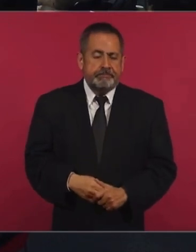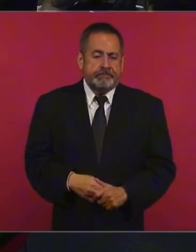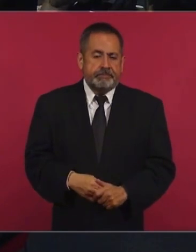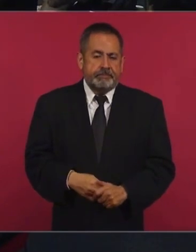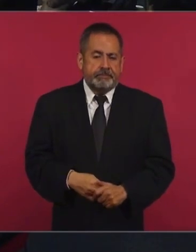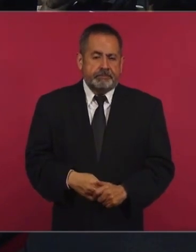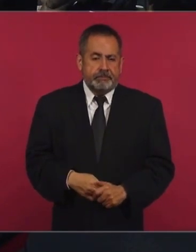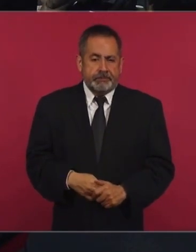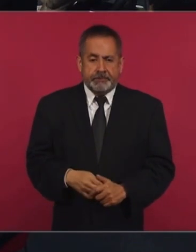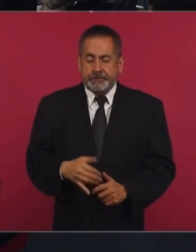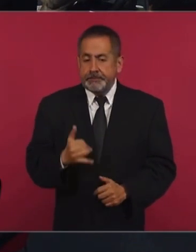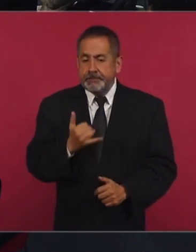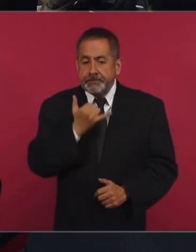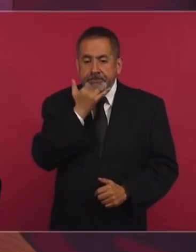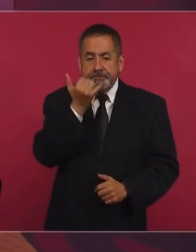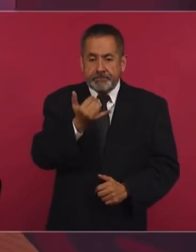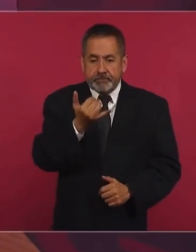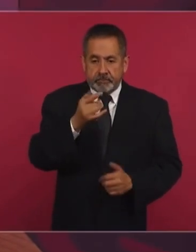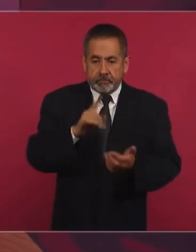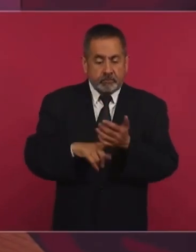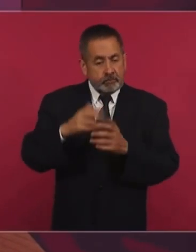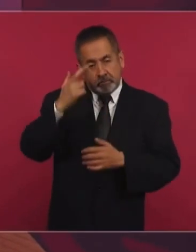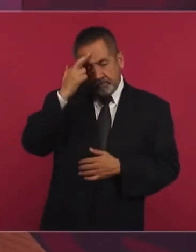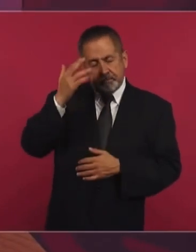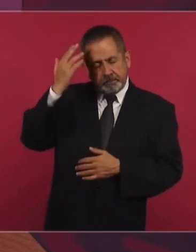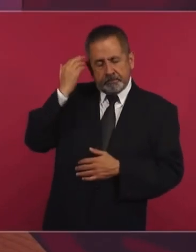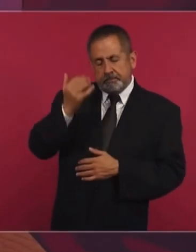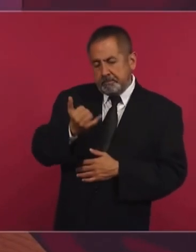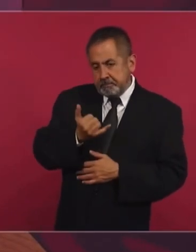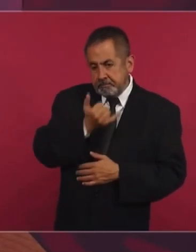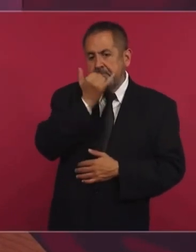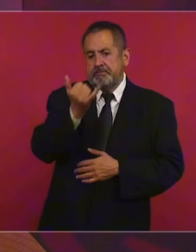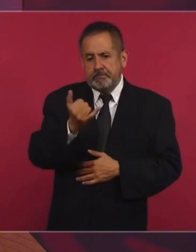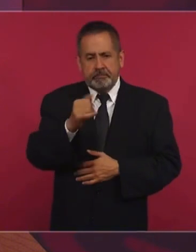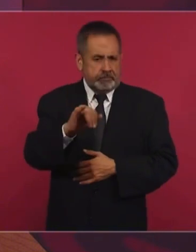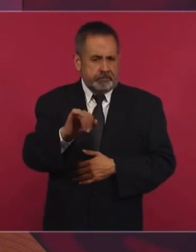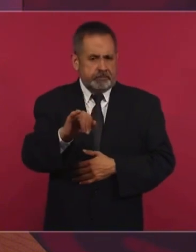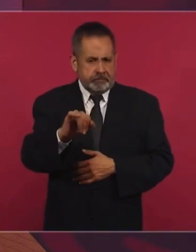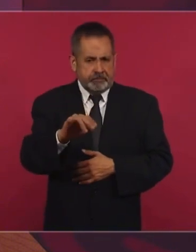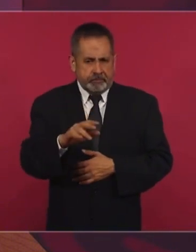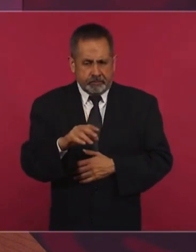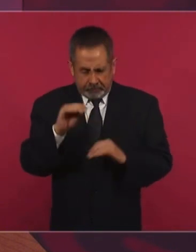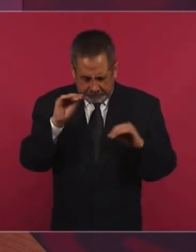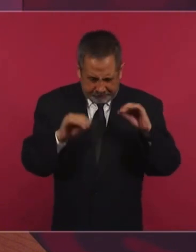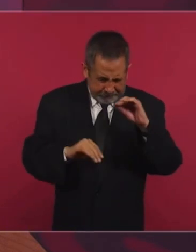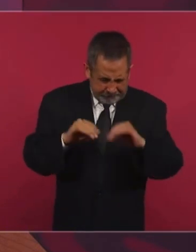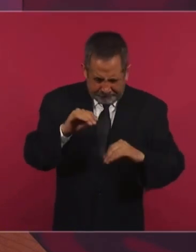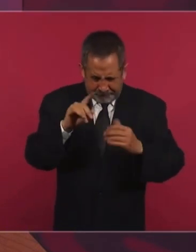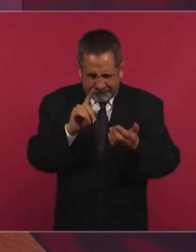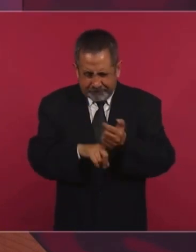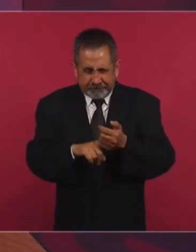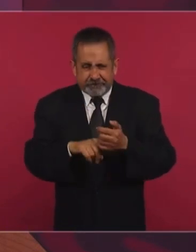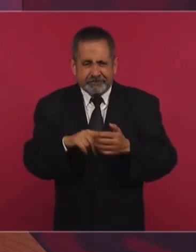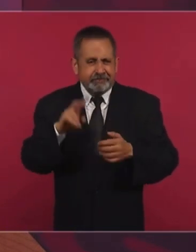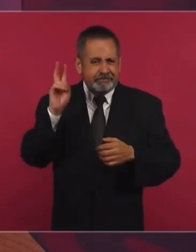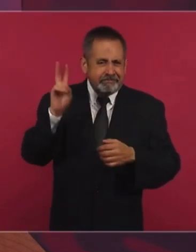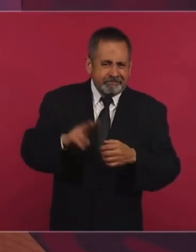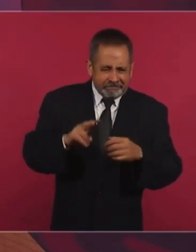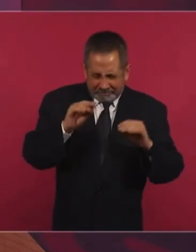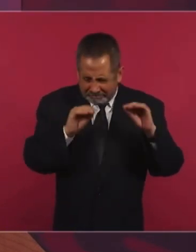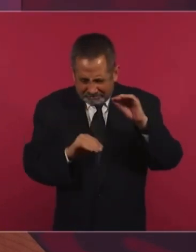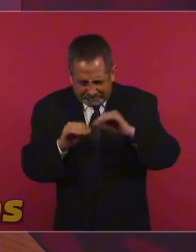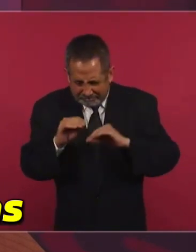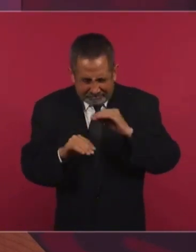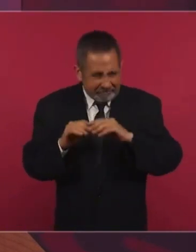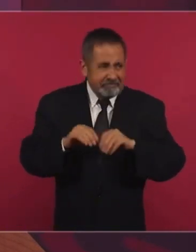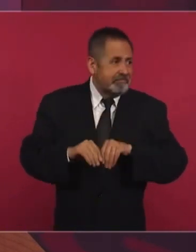el error que cometieron en su momento cuando fabricaron la llamada verdad histórica fue querer